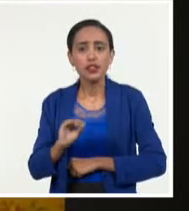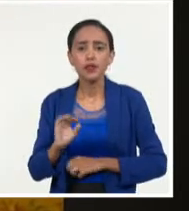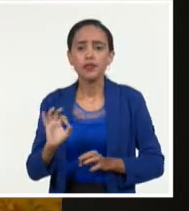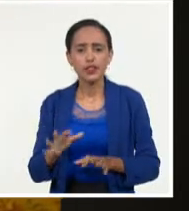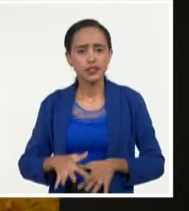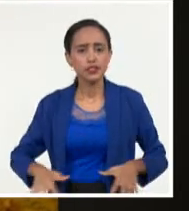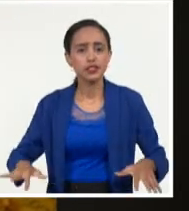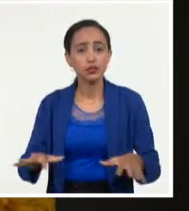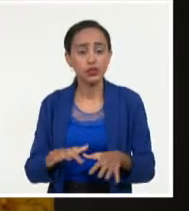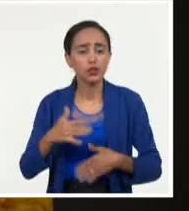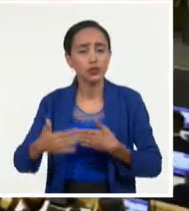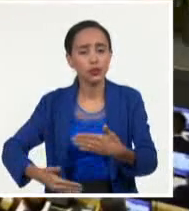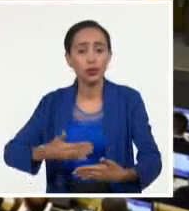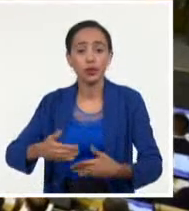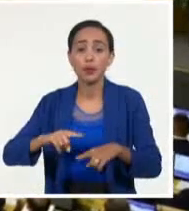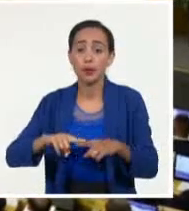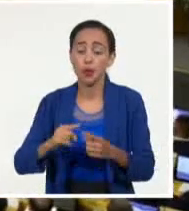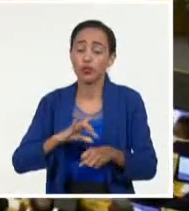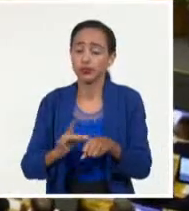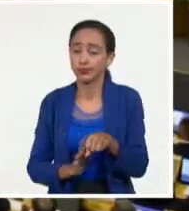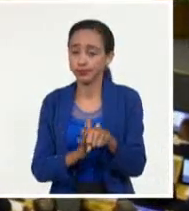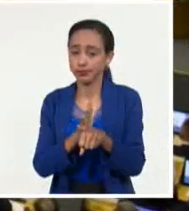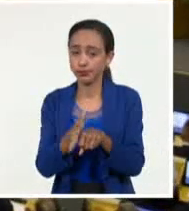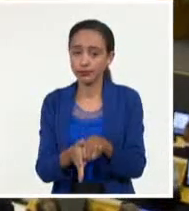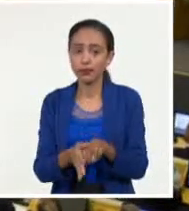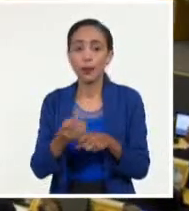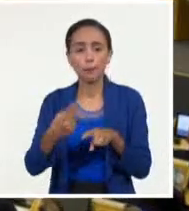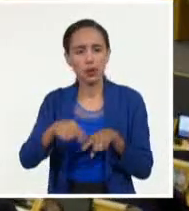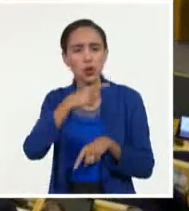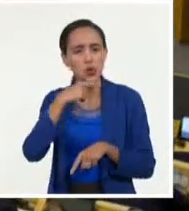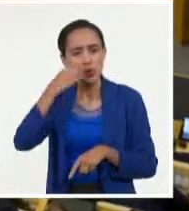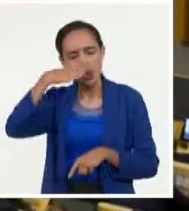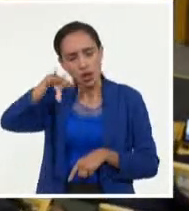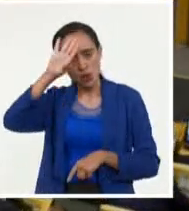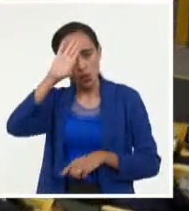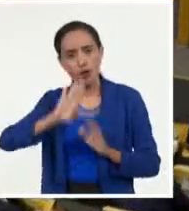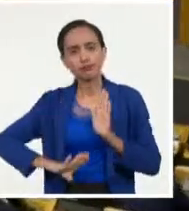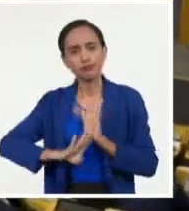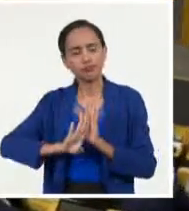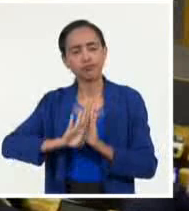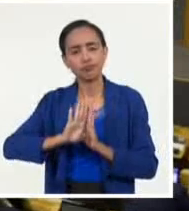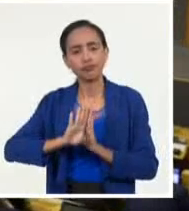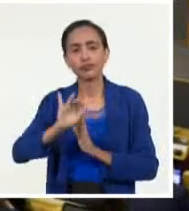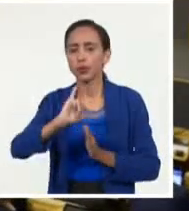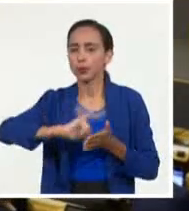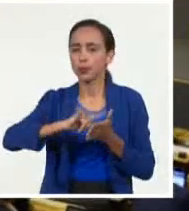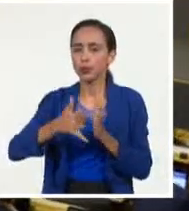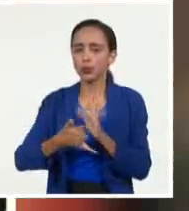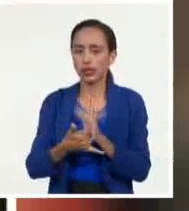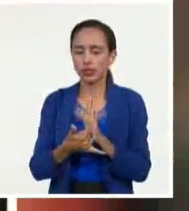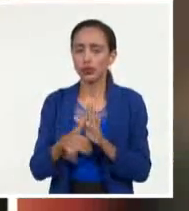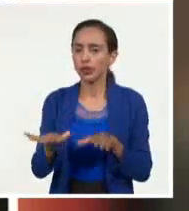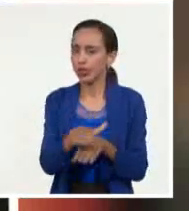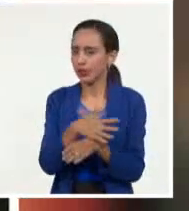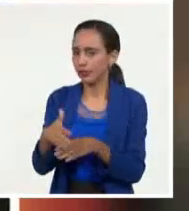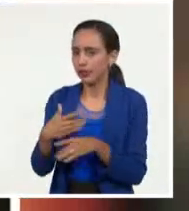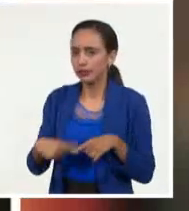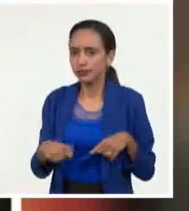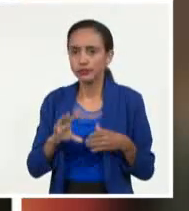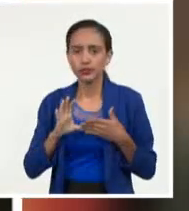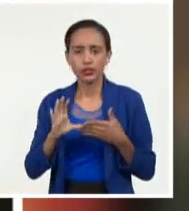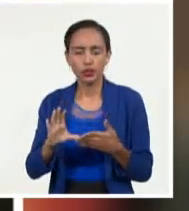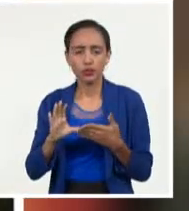condiciones adversas impuestas por la pandemia, Rusia y Cuba han avanzado en la concreción de proyectos en varias esferas de la